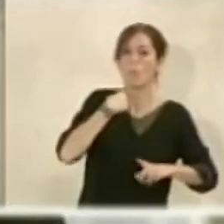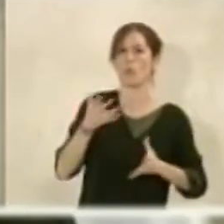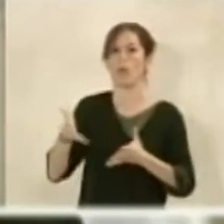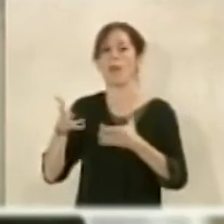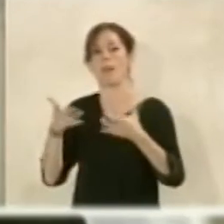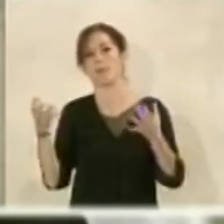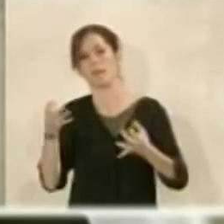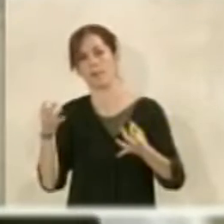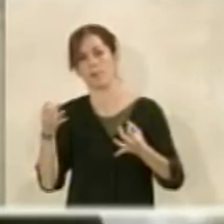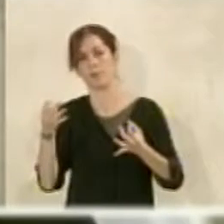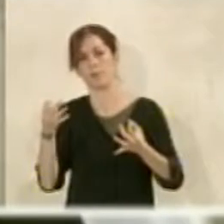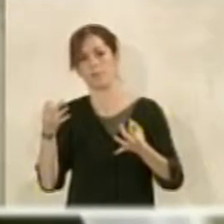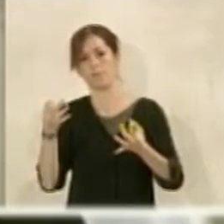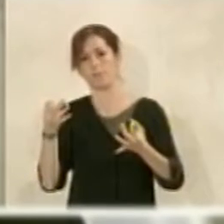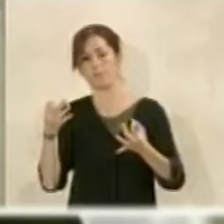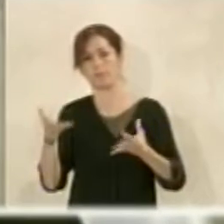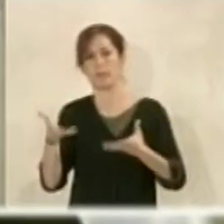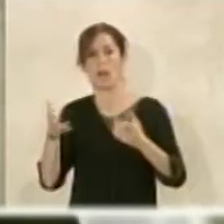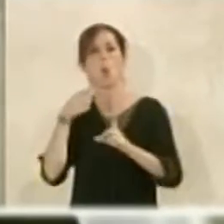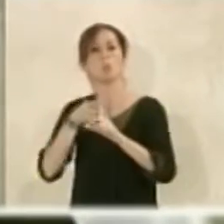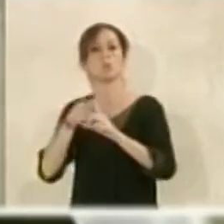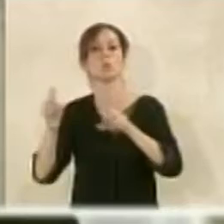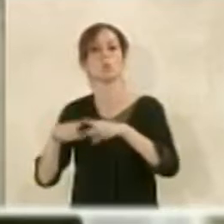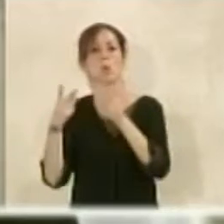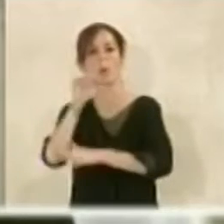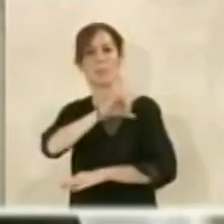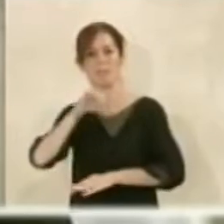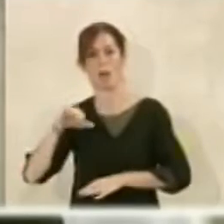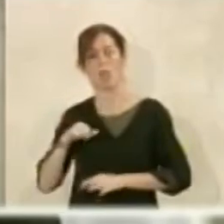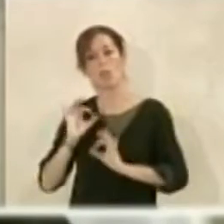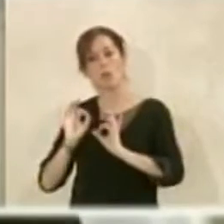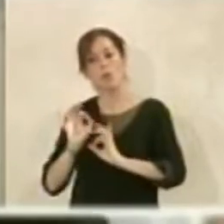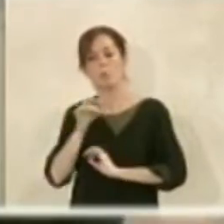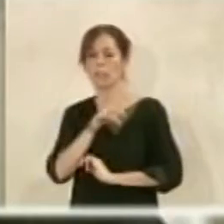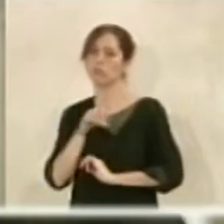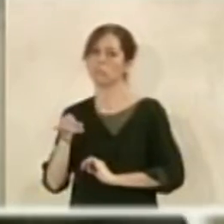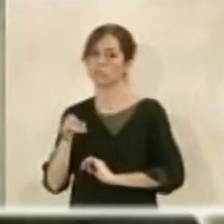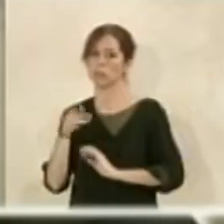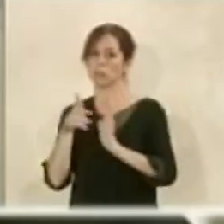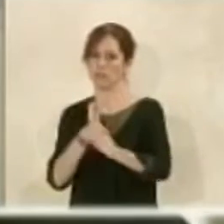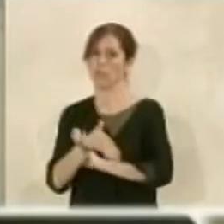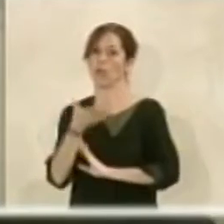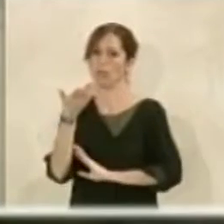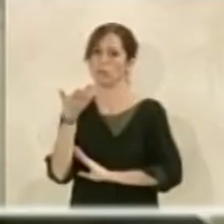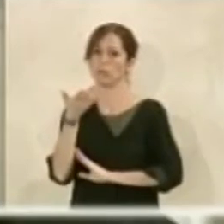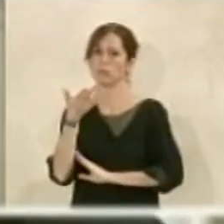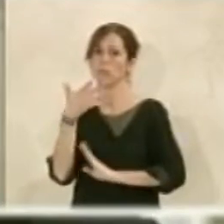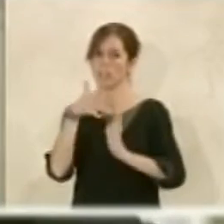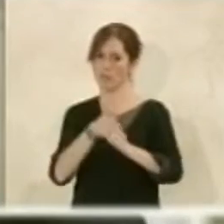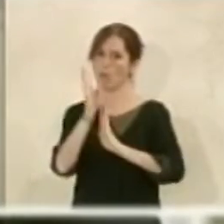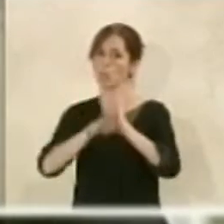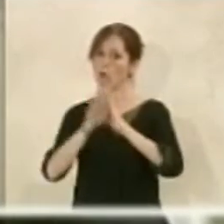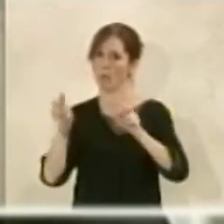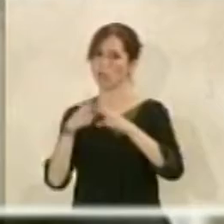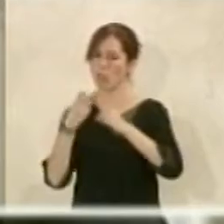de dominio o de uso social privado pero que sin duda pues hace posible que tengan y que le entre el